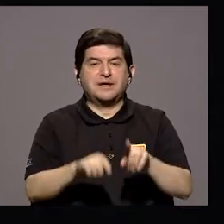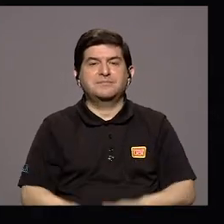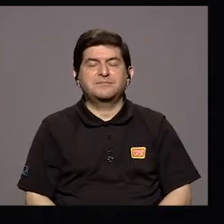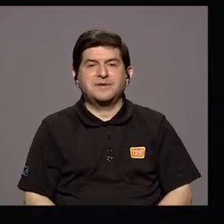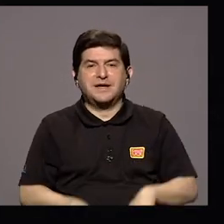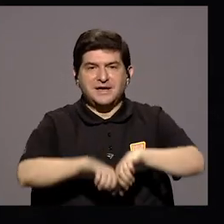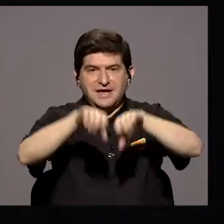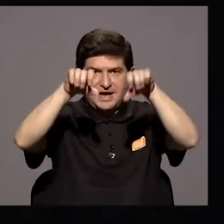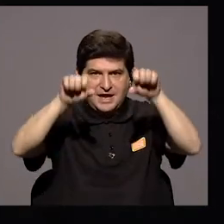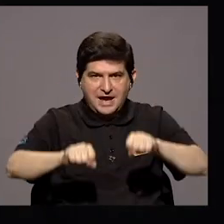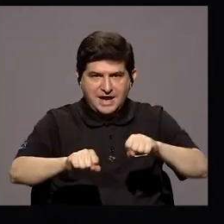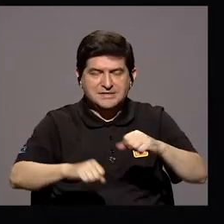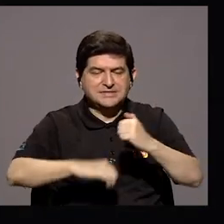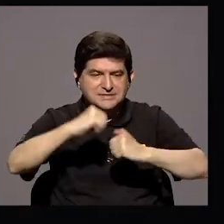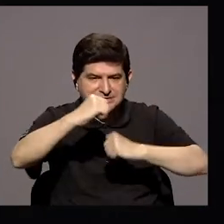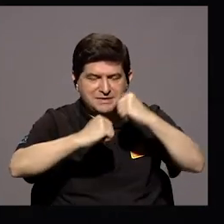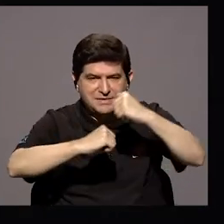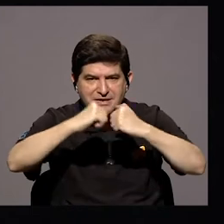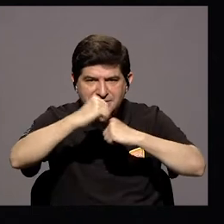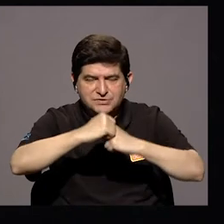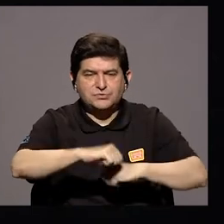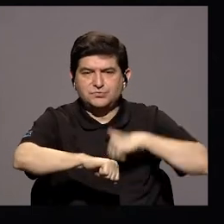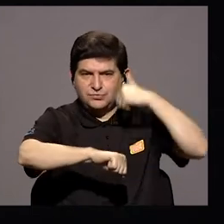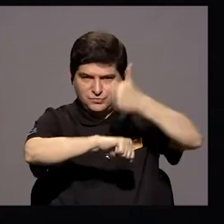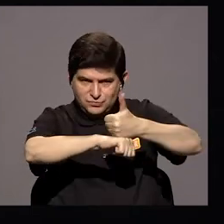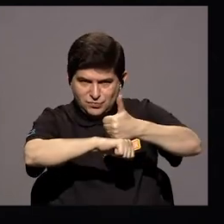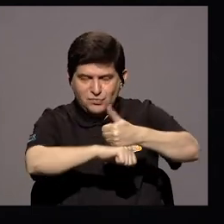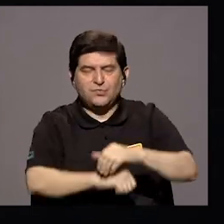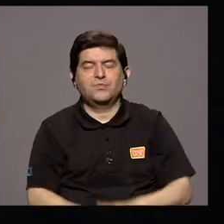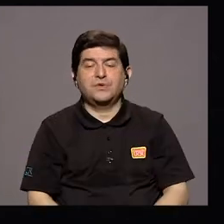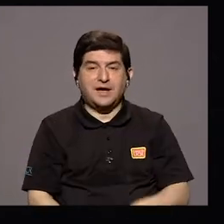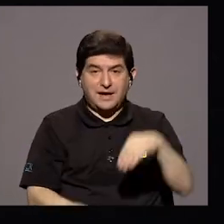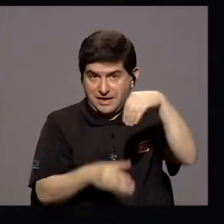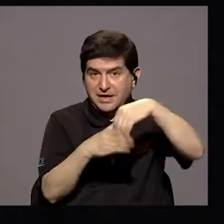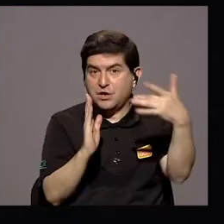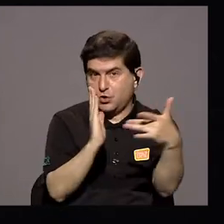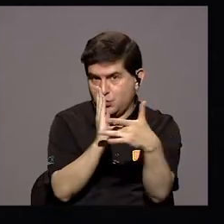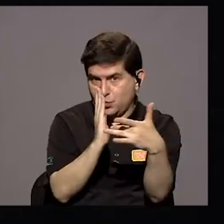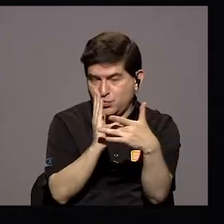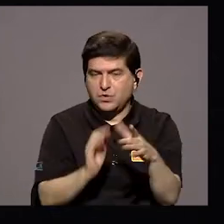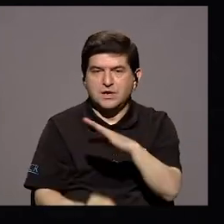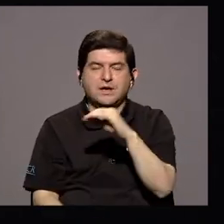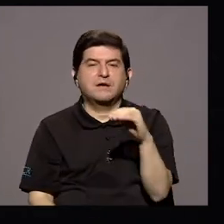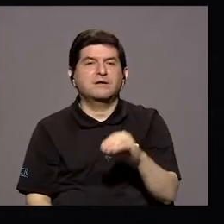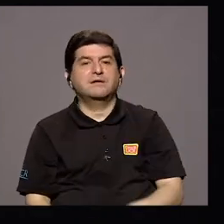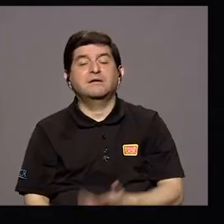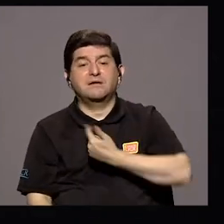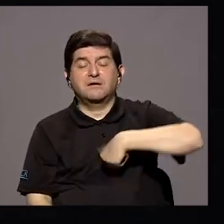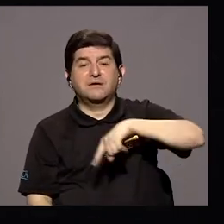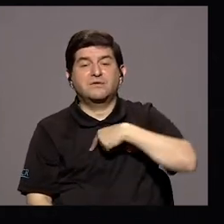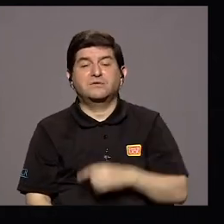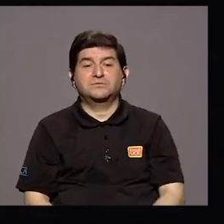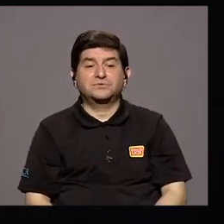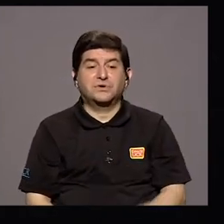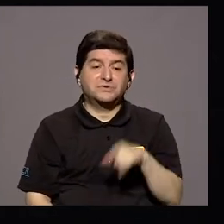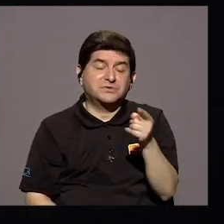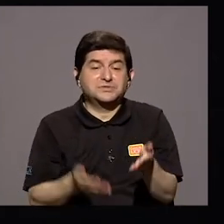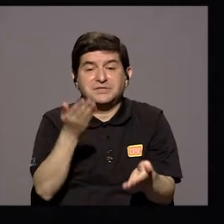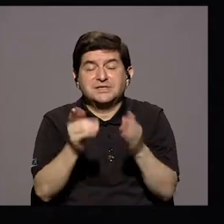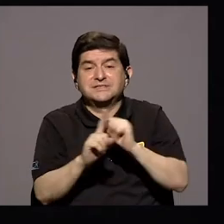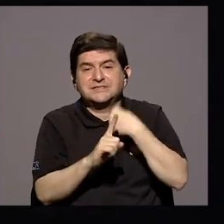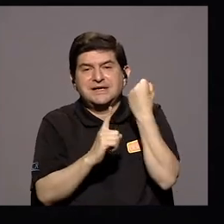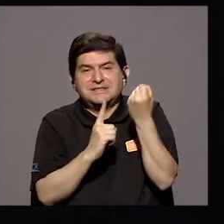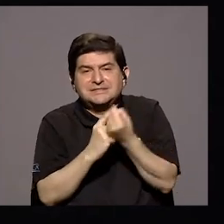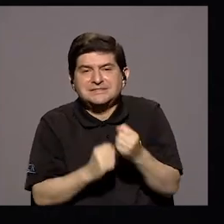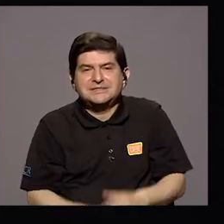instalada Que tenemos En términos Infraestructurales Y en términos Tecnológicos Y bueno Tocará Hacer un chocolate Más ralo